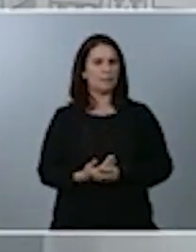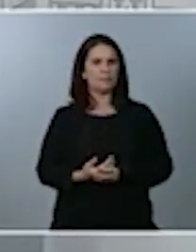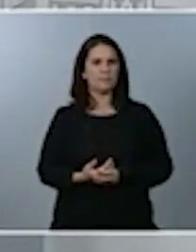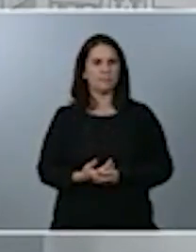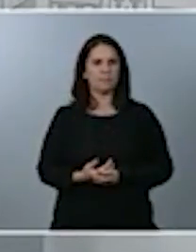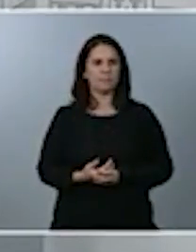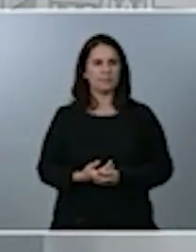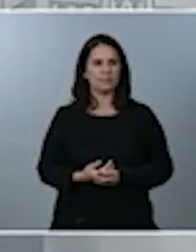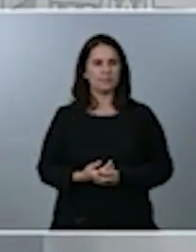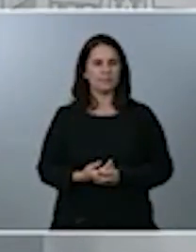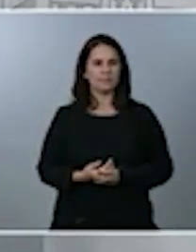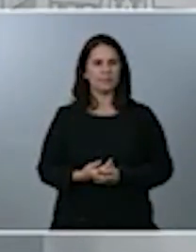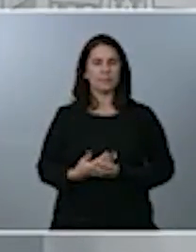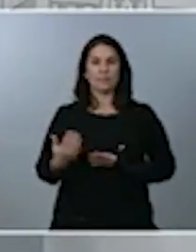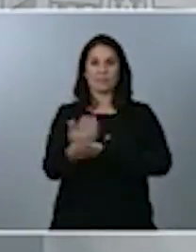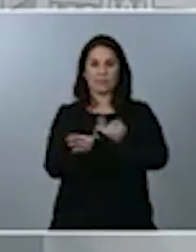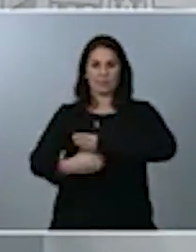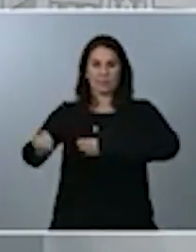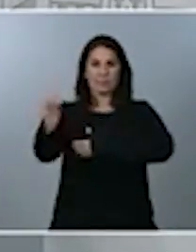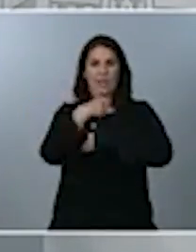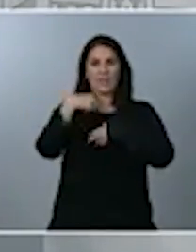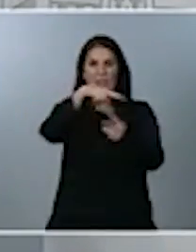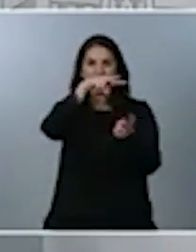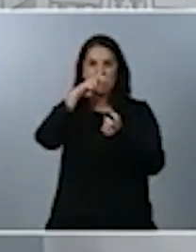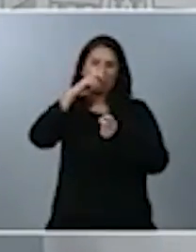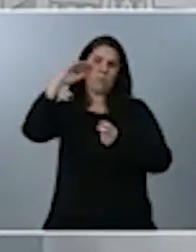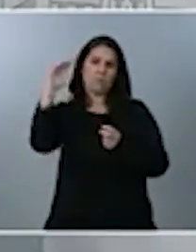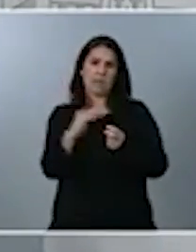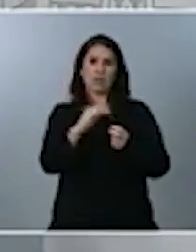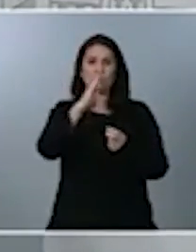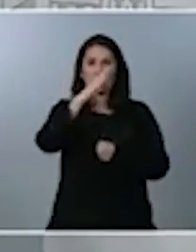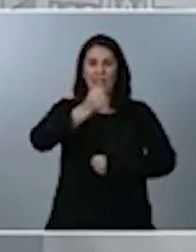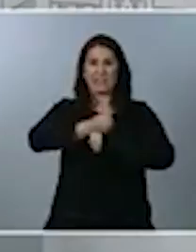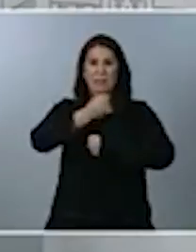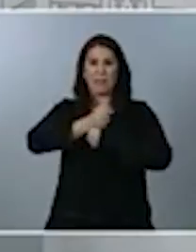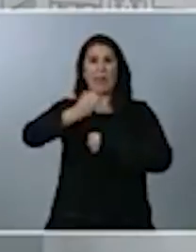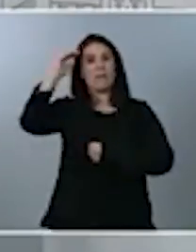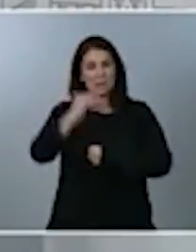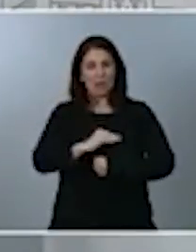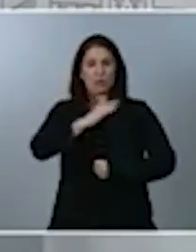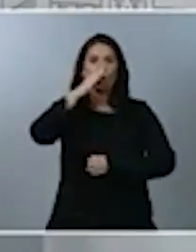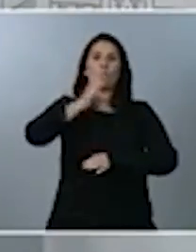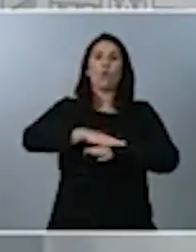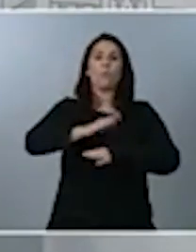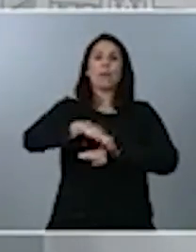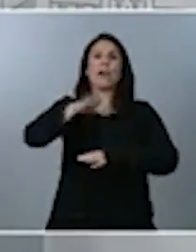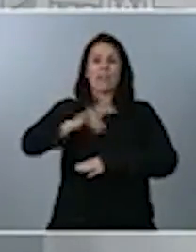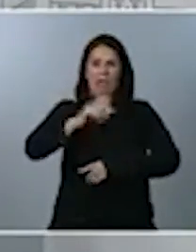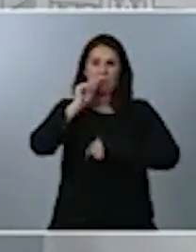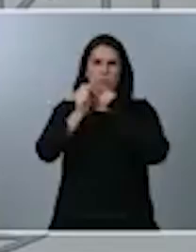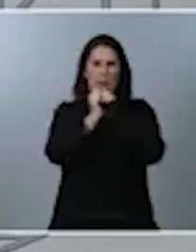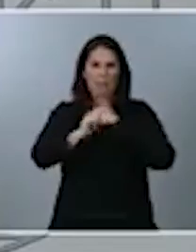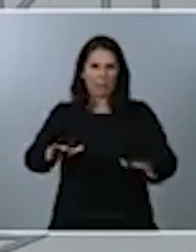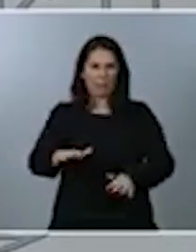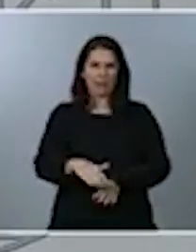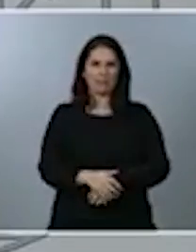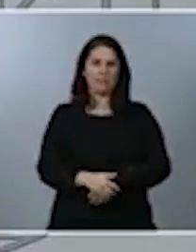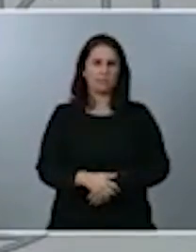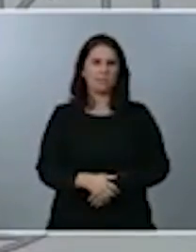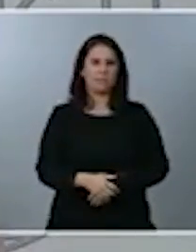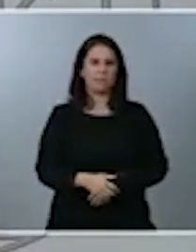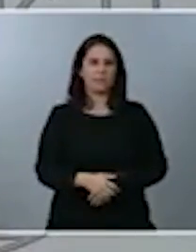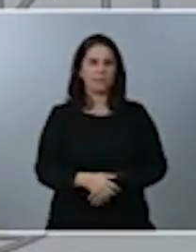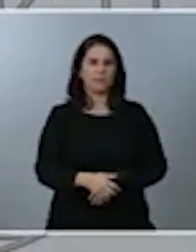se han reducido como consecuencia de la menor actividad provocada por la pandemia, pero no lo han hecho o lo han hecho en un porcentaje